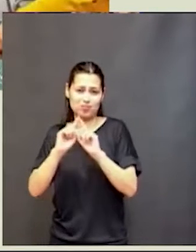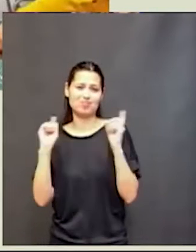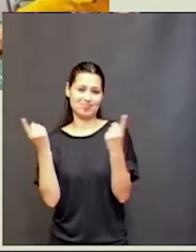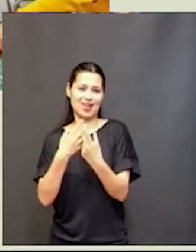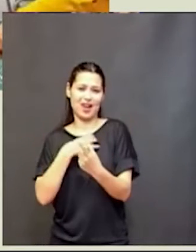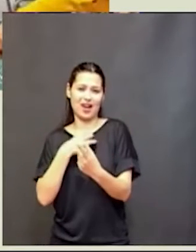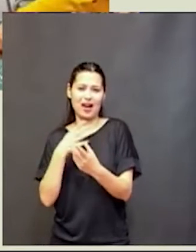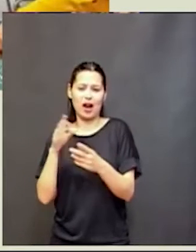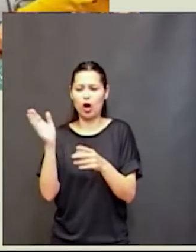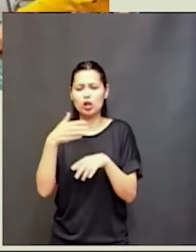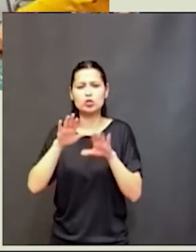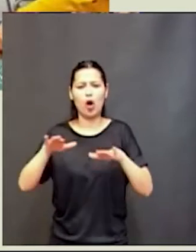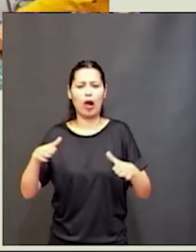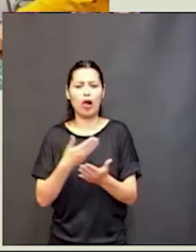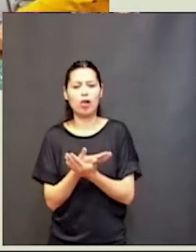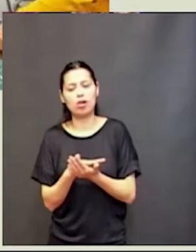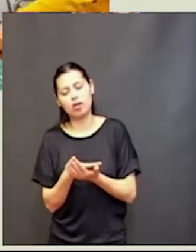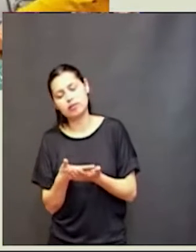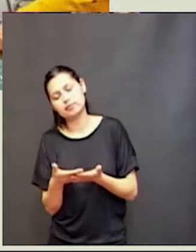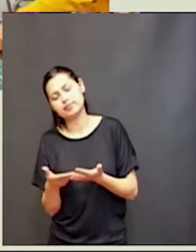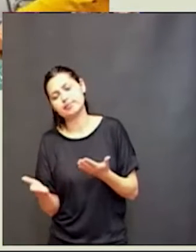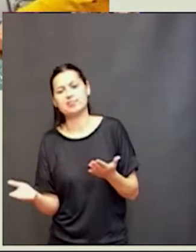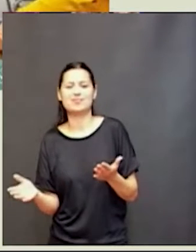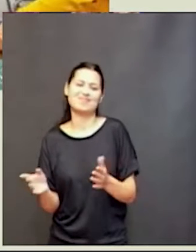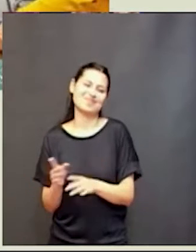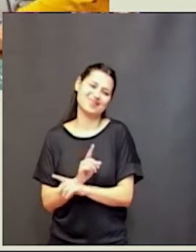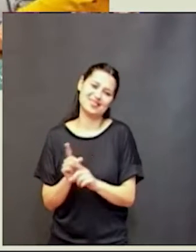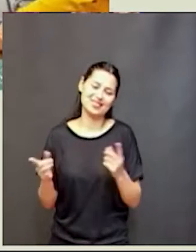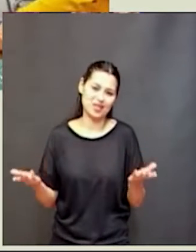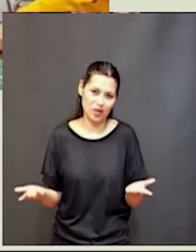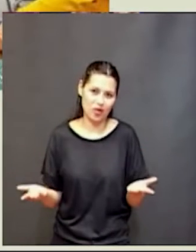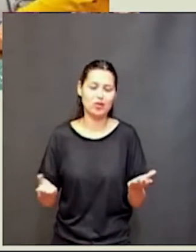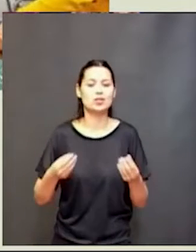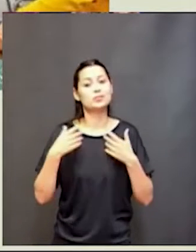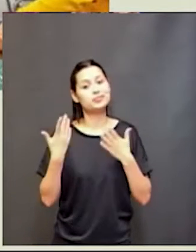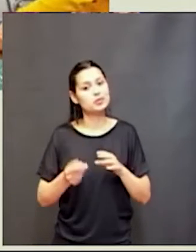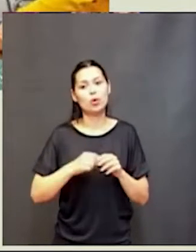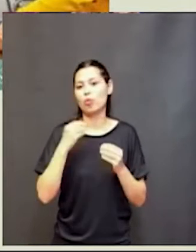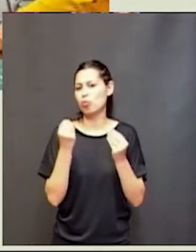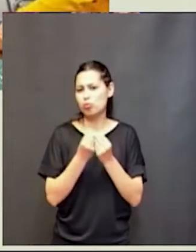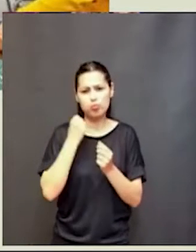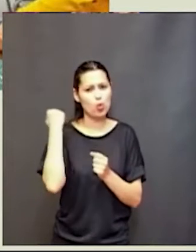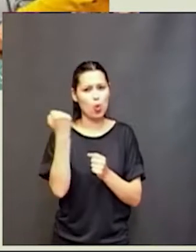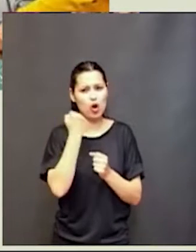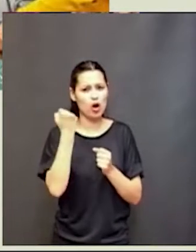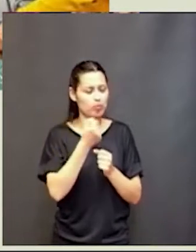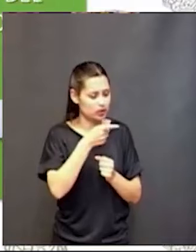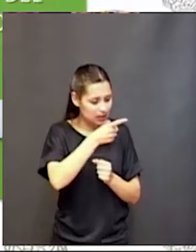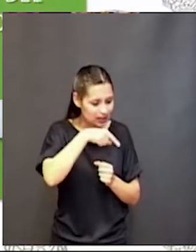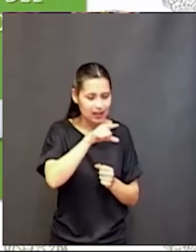¿sí? Es muy importante que podamos enseñar también distintos tipos de habilidades de autorregulación,